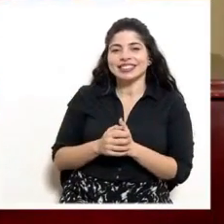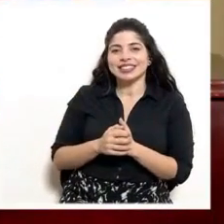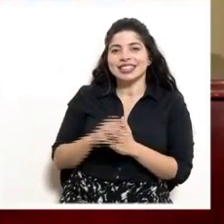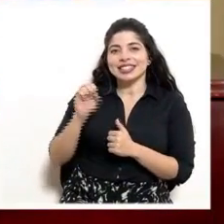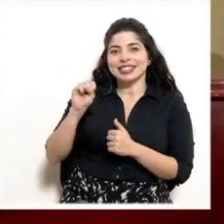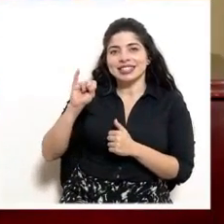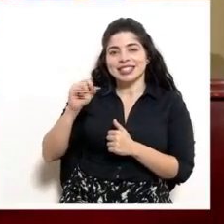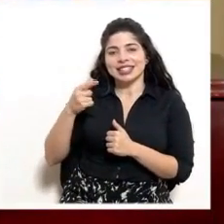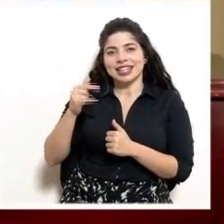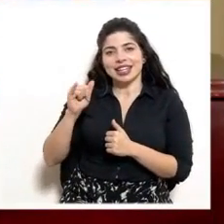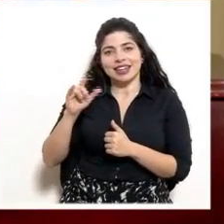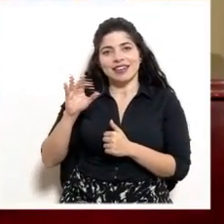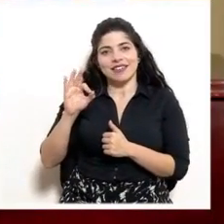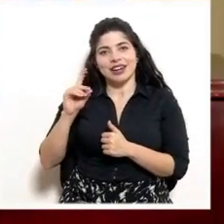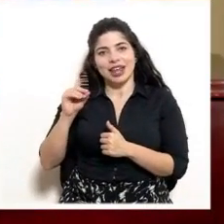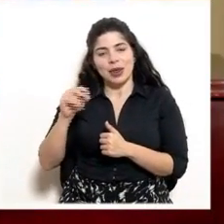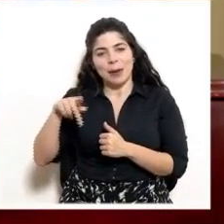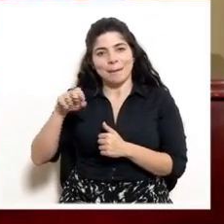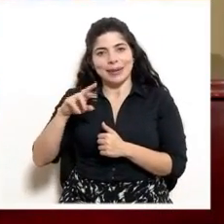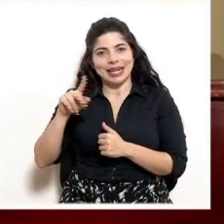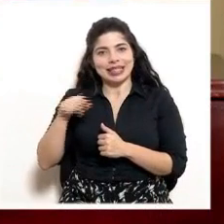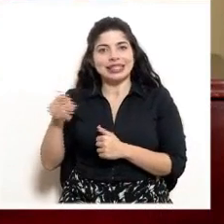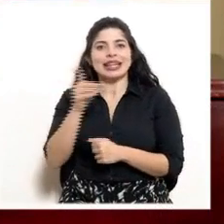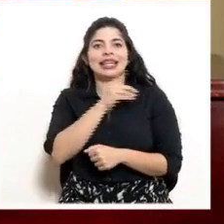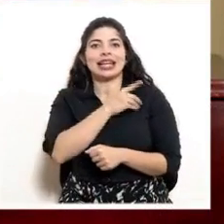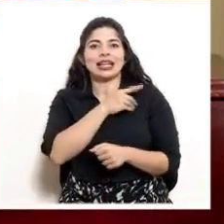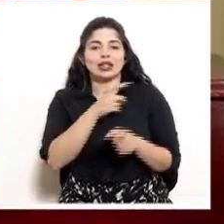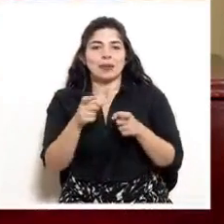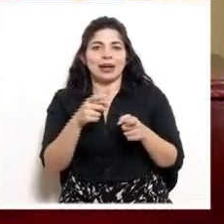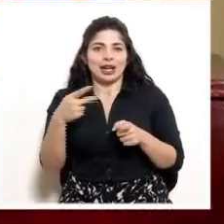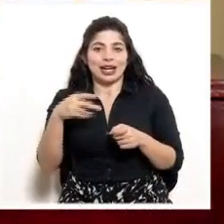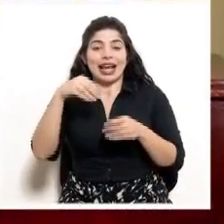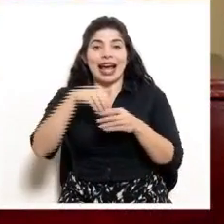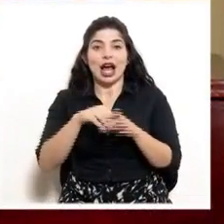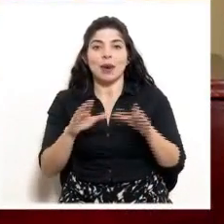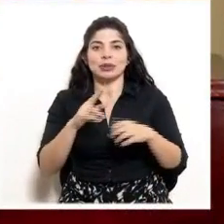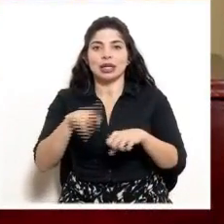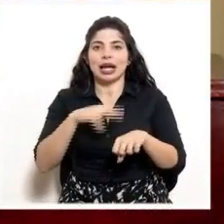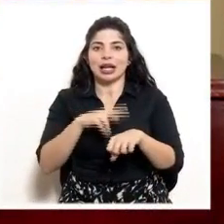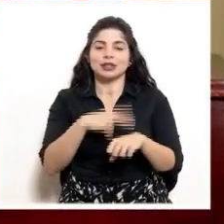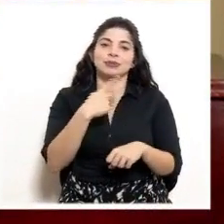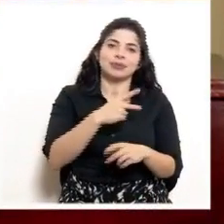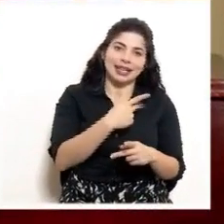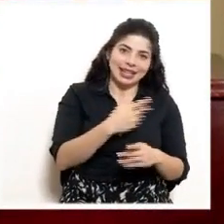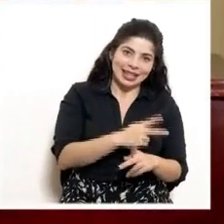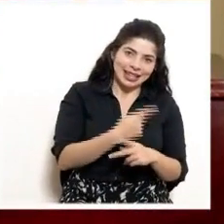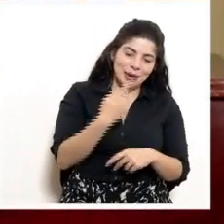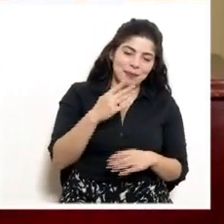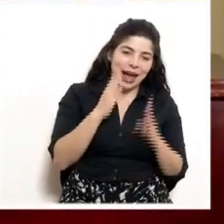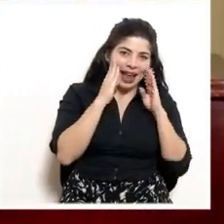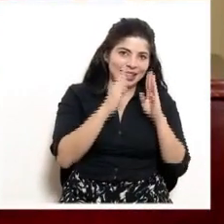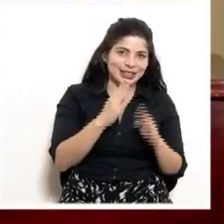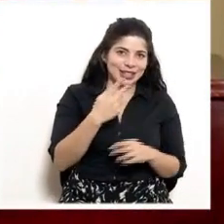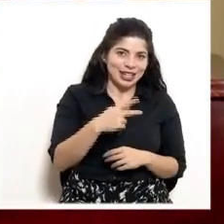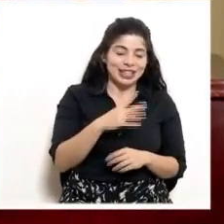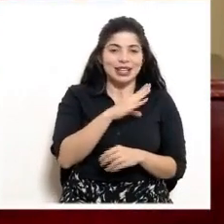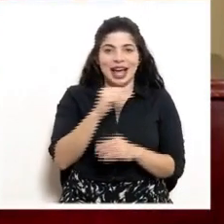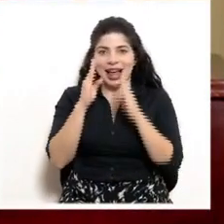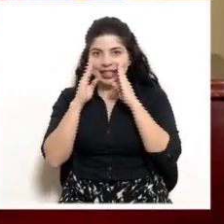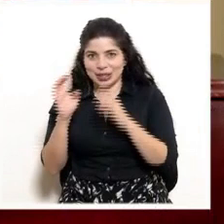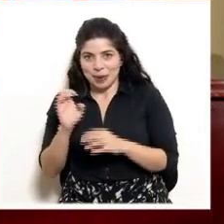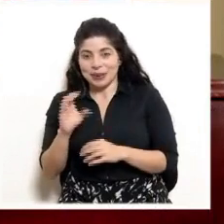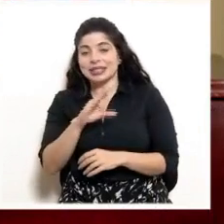Sigifredo Pérez, director de gestión del riesgo de la Comisión Nacional de Prevención de Riesgos y Atención de Emergencias, y al señor